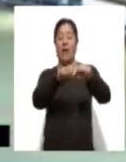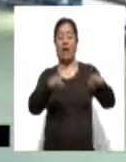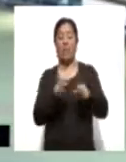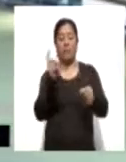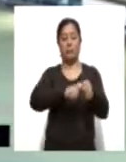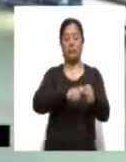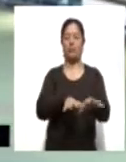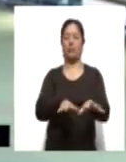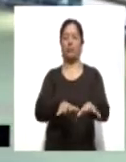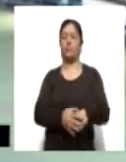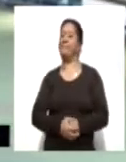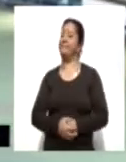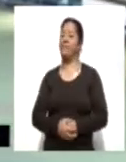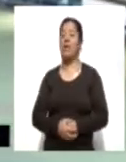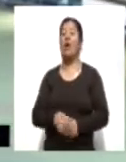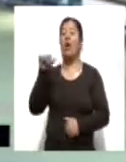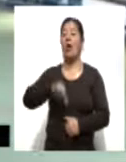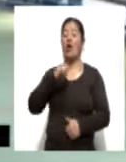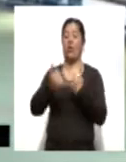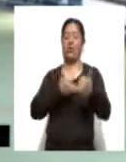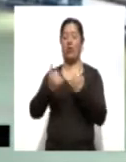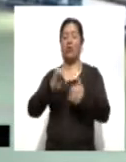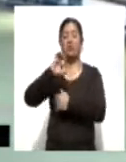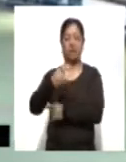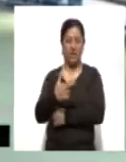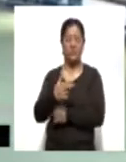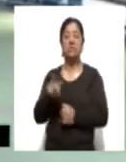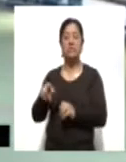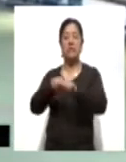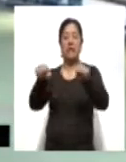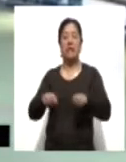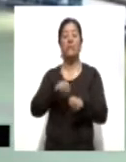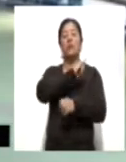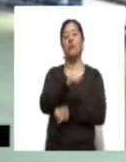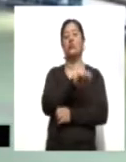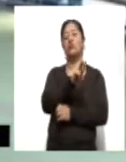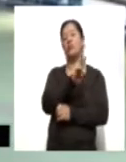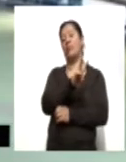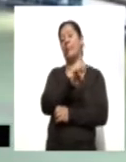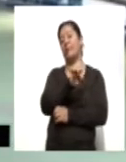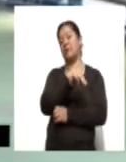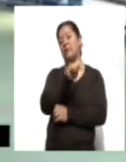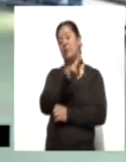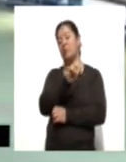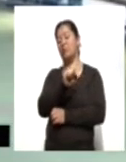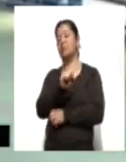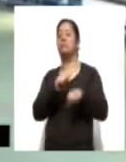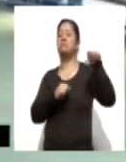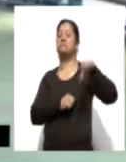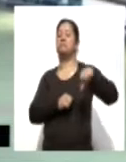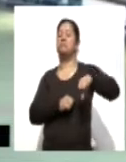Y por supuesto que este día hay Juegos de Champions, donde precisamente el equipo de la Juventus está perdiendo 1-0 frente